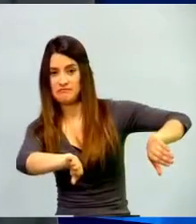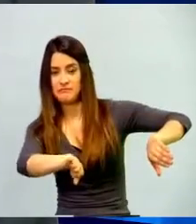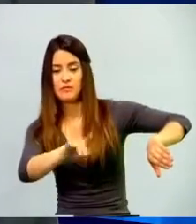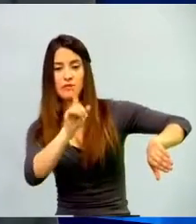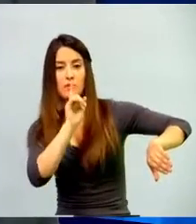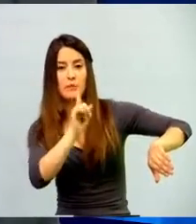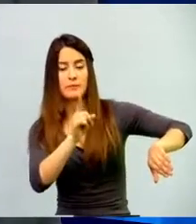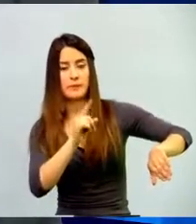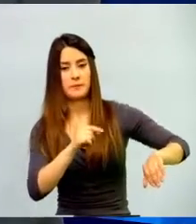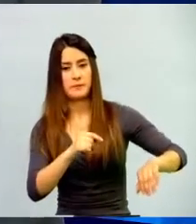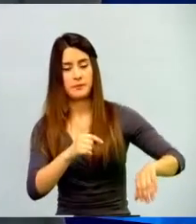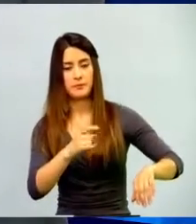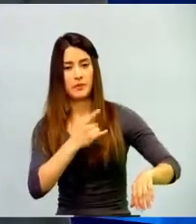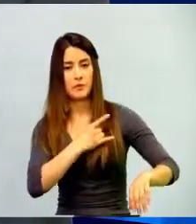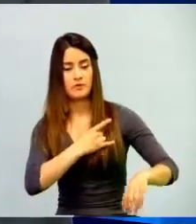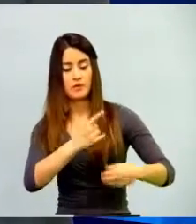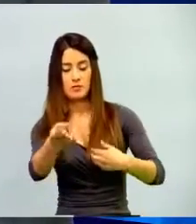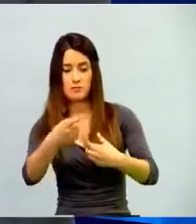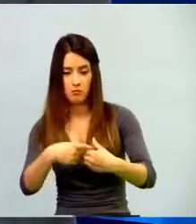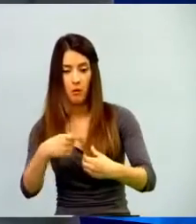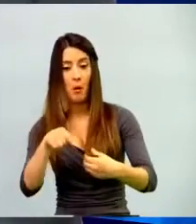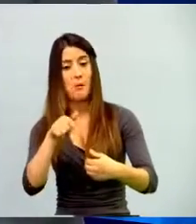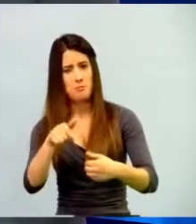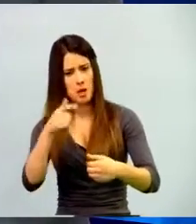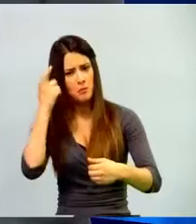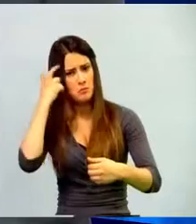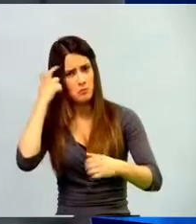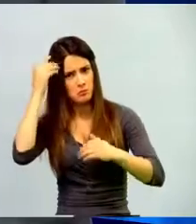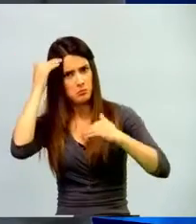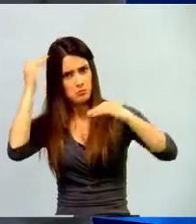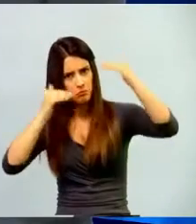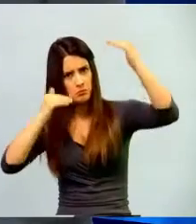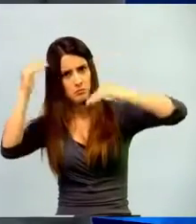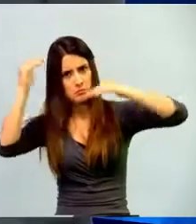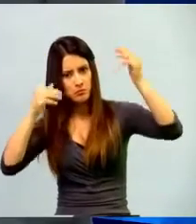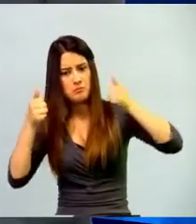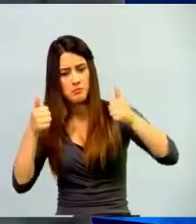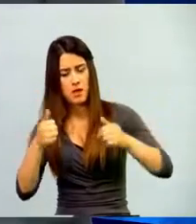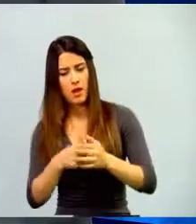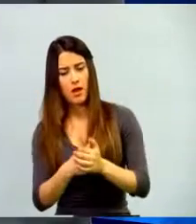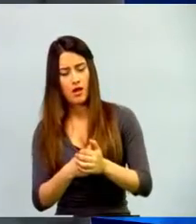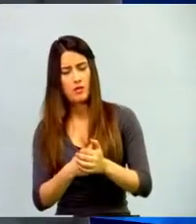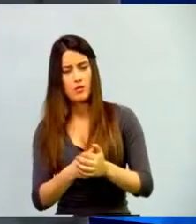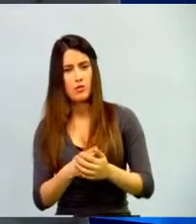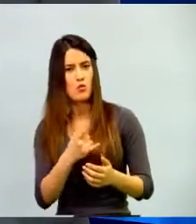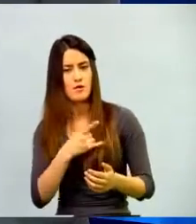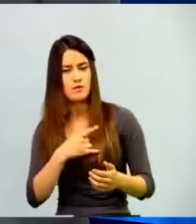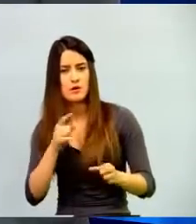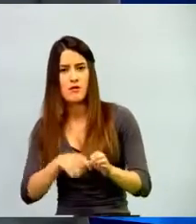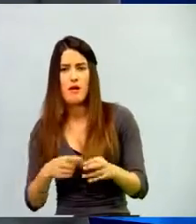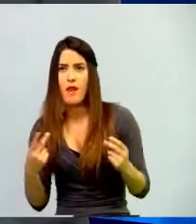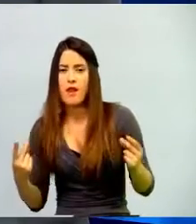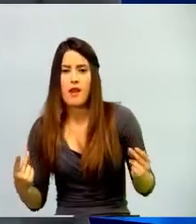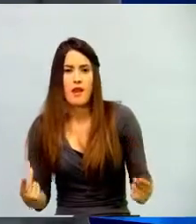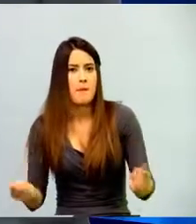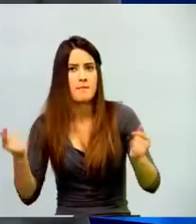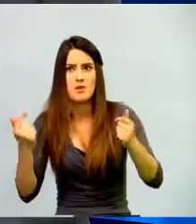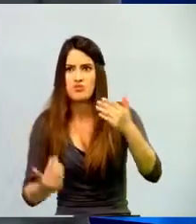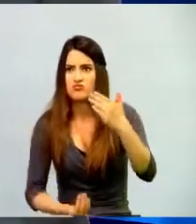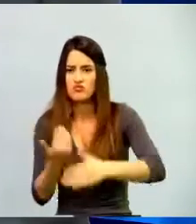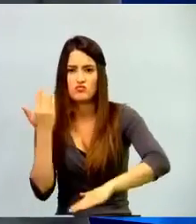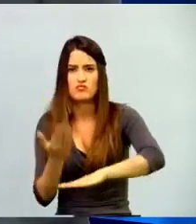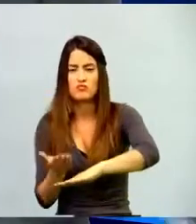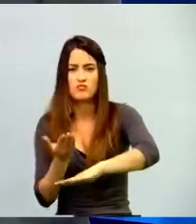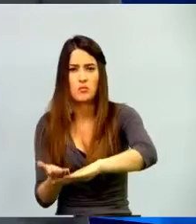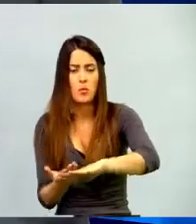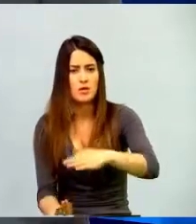con las competencias necesarias y pueden acceder o sumergirse, digamos, en nuevas propuestas educativas, en temas, digamos, que